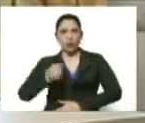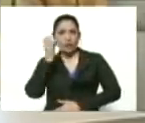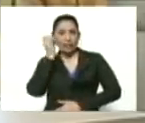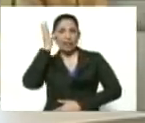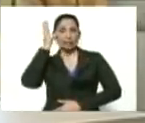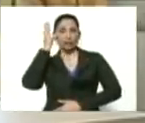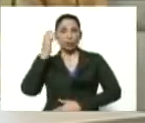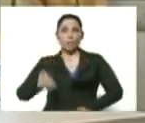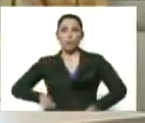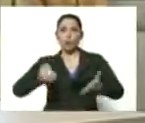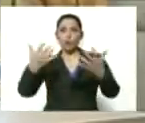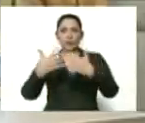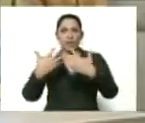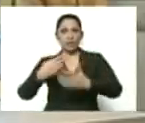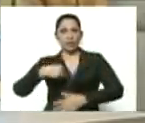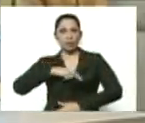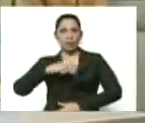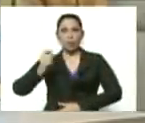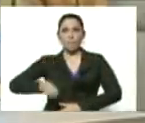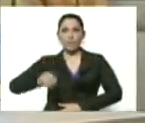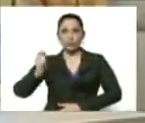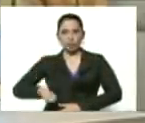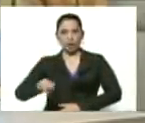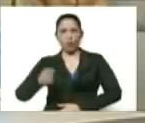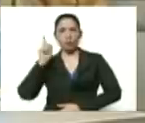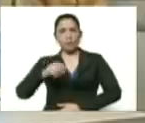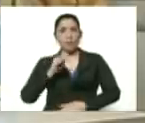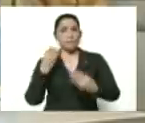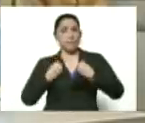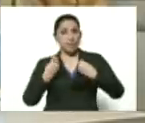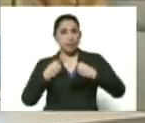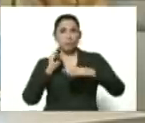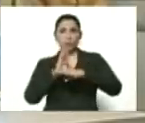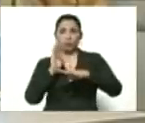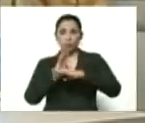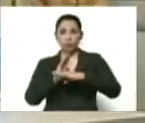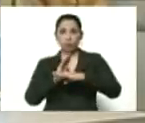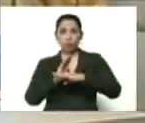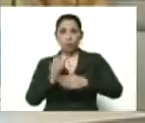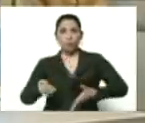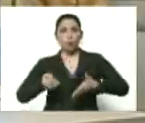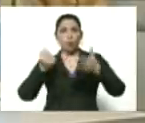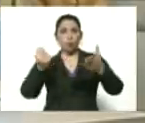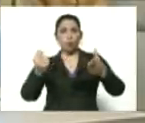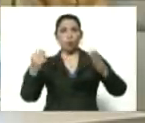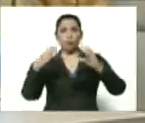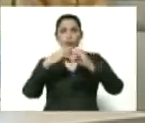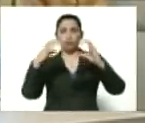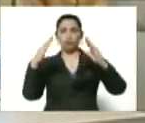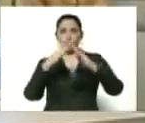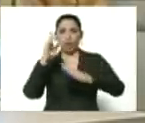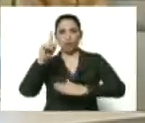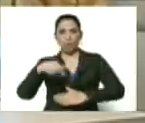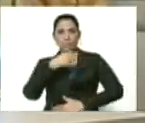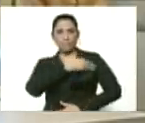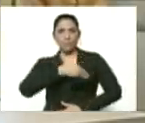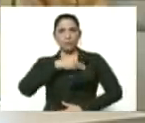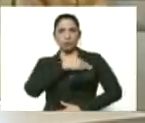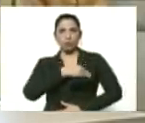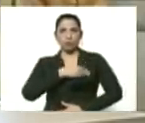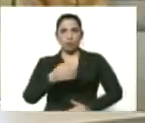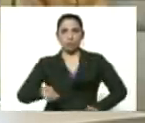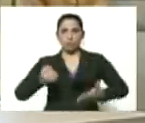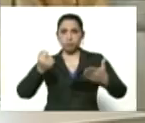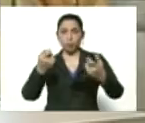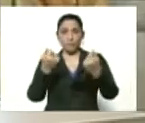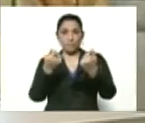pensionados de subida y protección de los bonos de hogares de la patria de los bonos de las misiones de